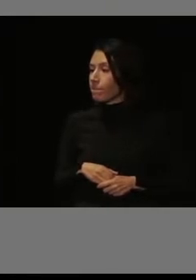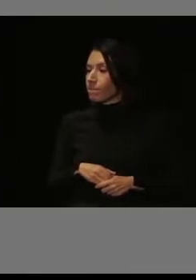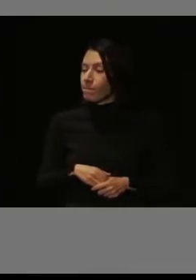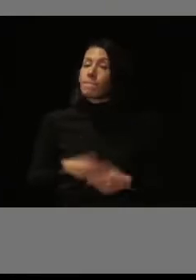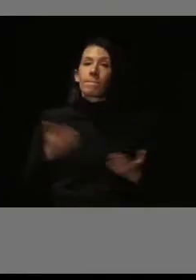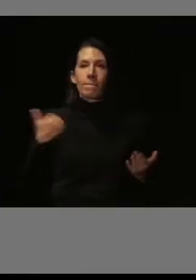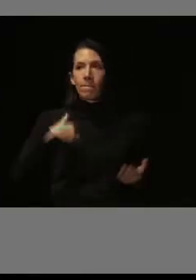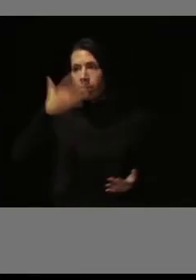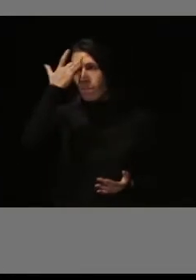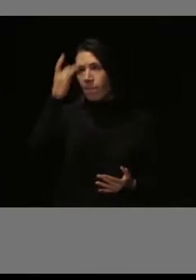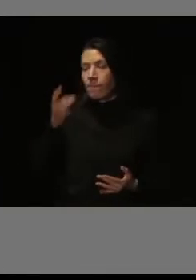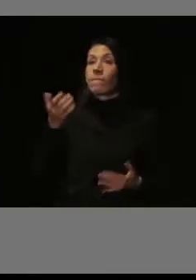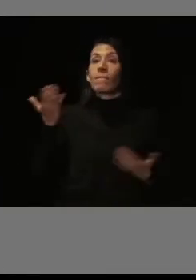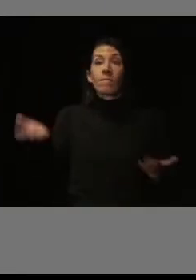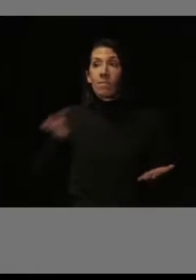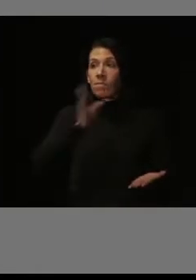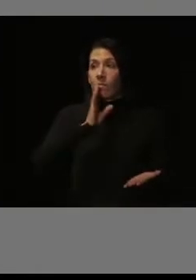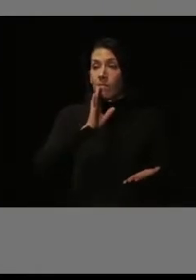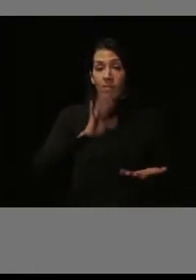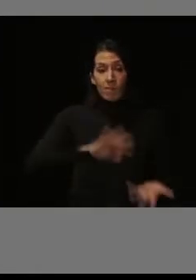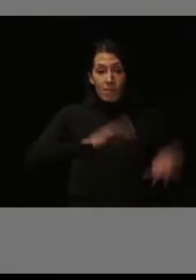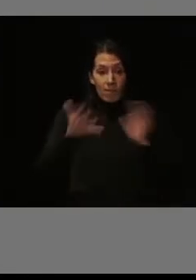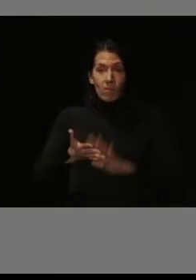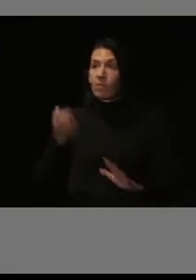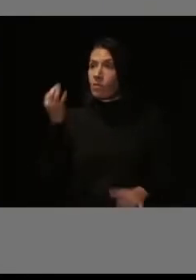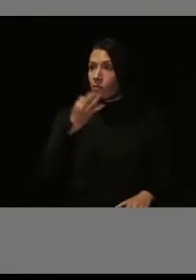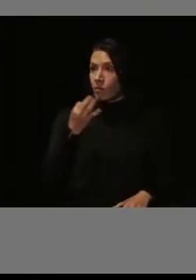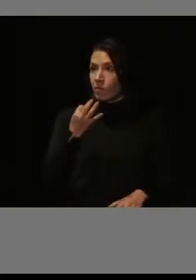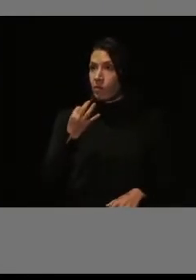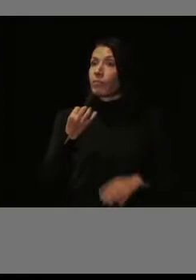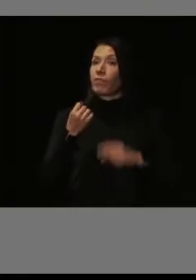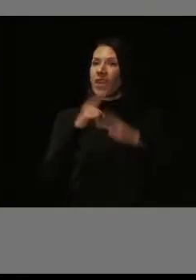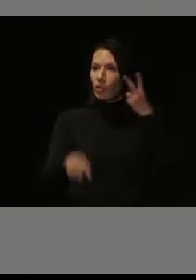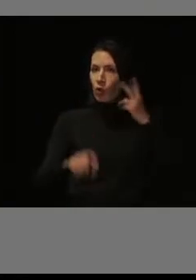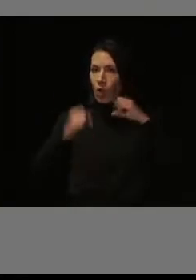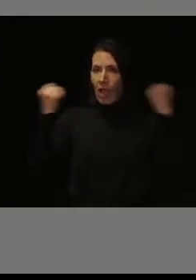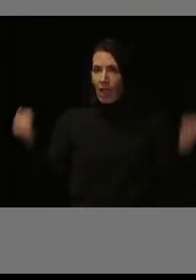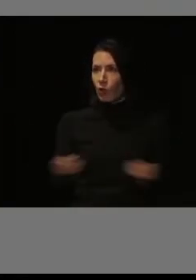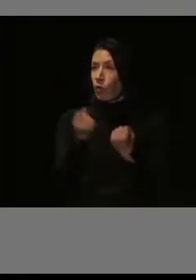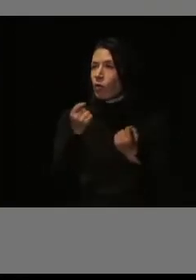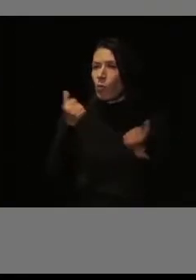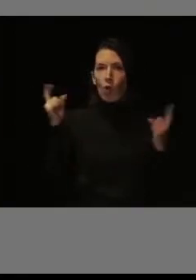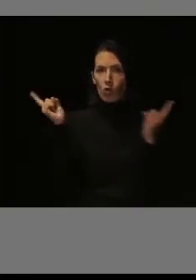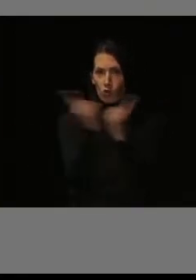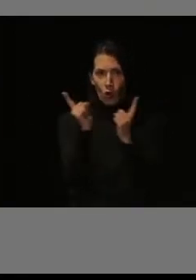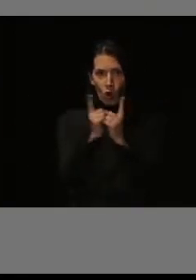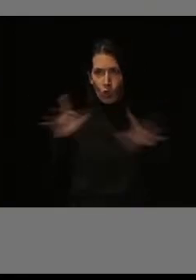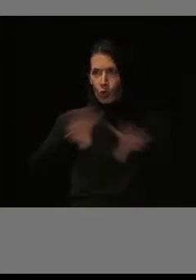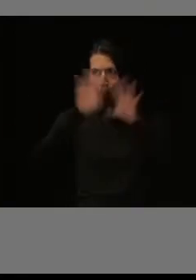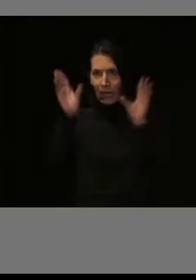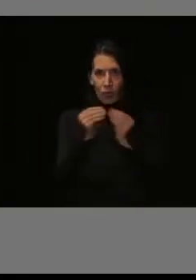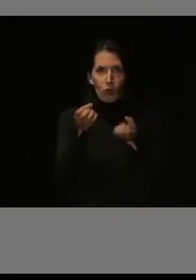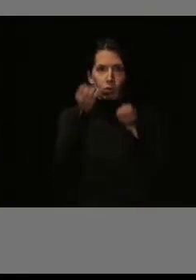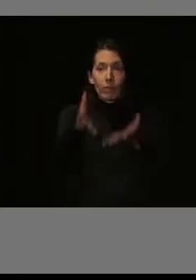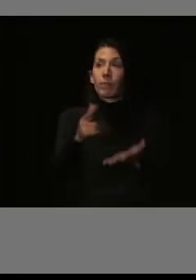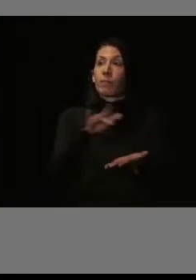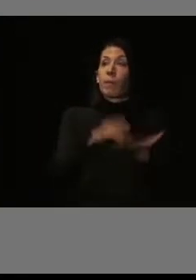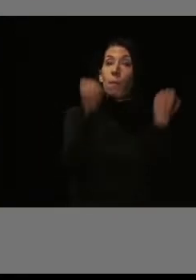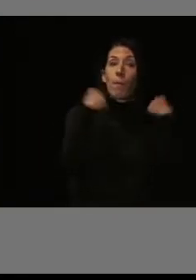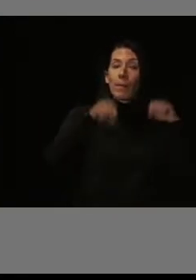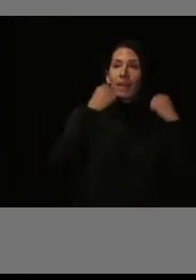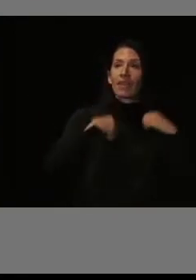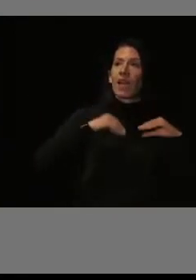Ahora. Se materializó, como digo, en dos actuaciones, que son las que muy brevemente os voy a resumir. Prácticas formativas